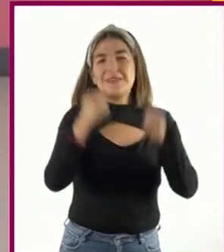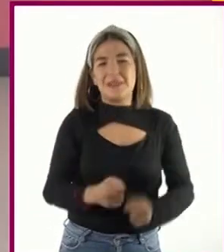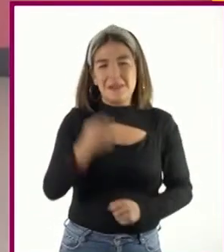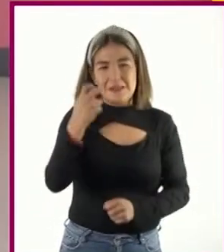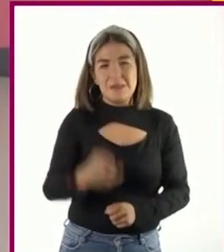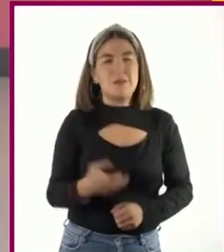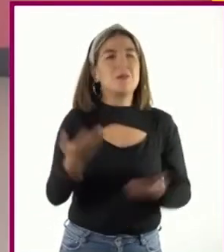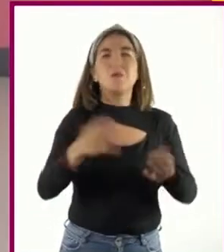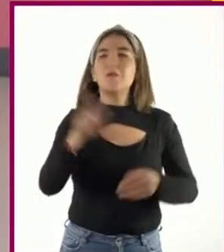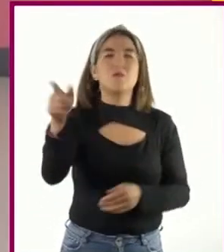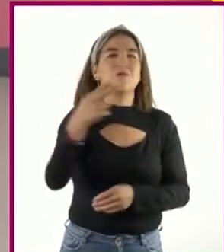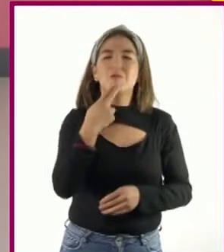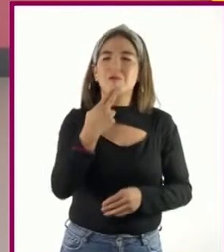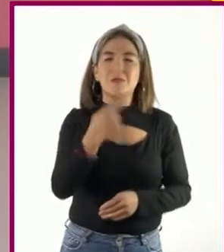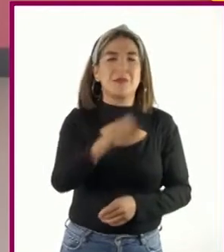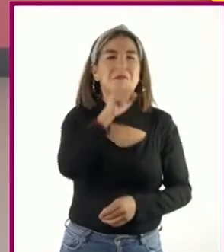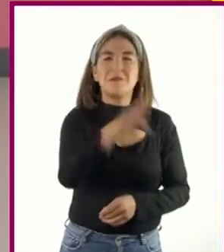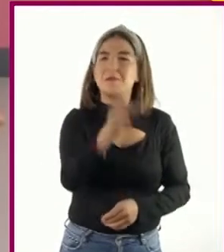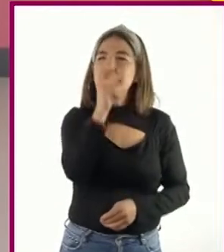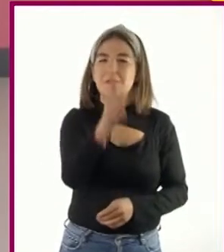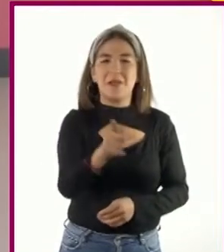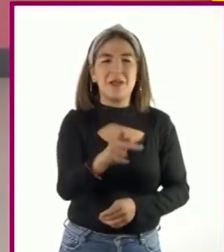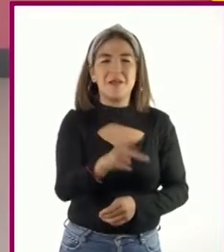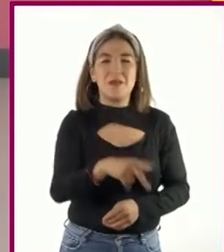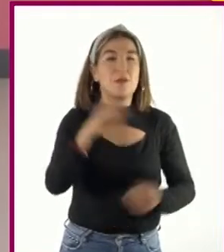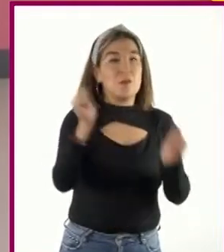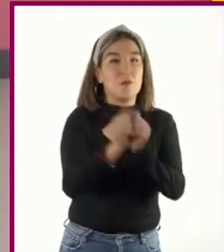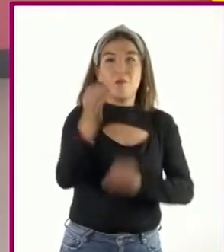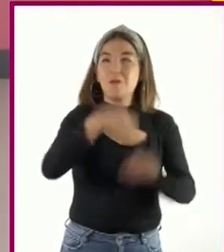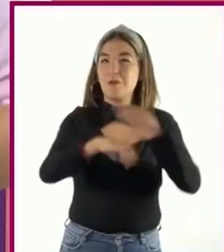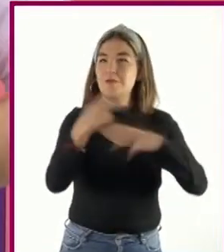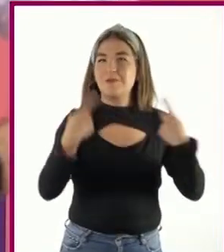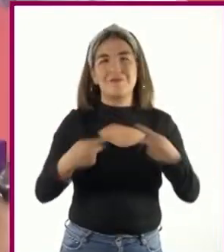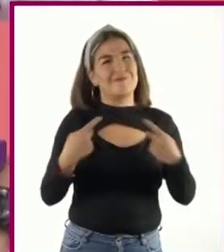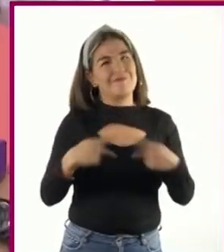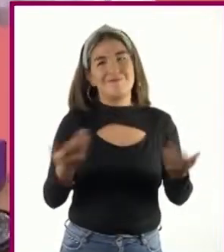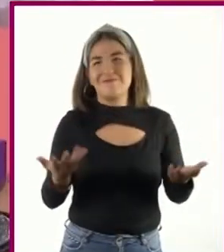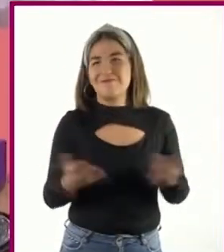de que no usas las mismas palabras con todas las personas.